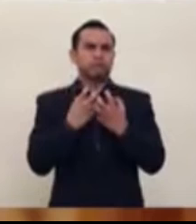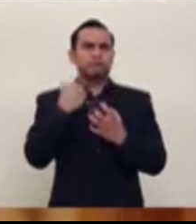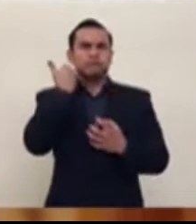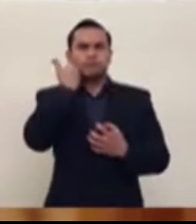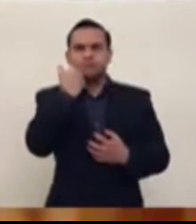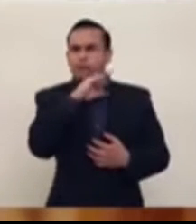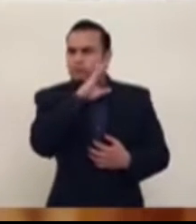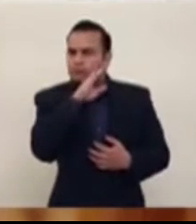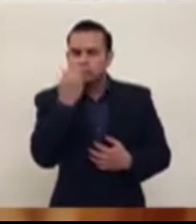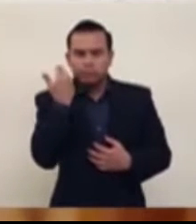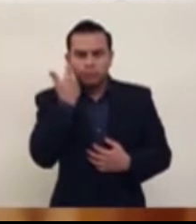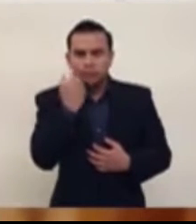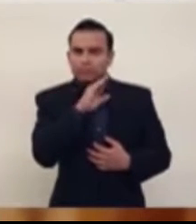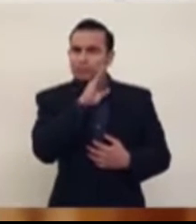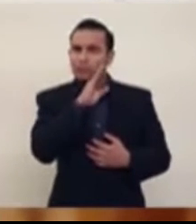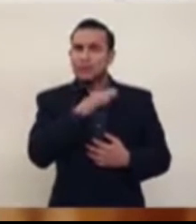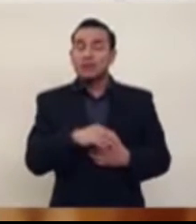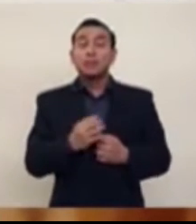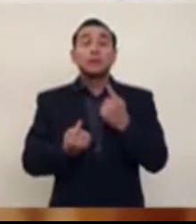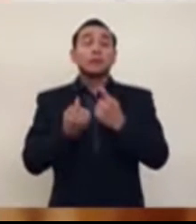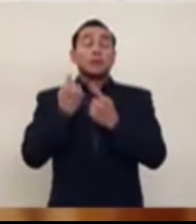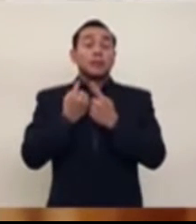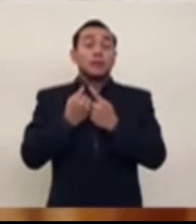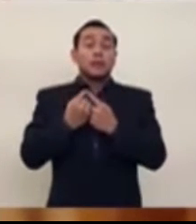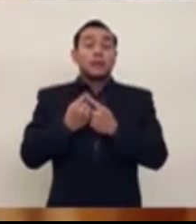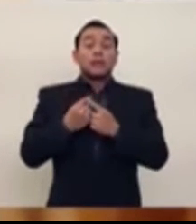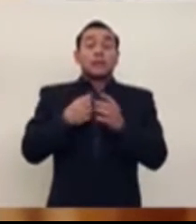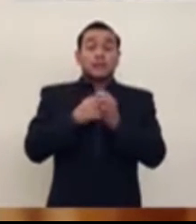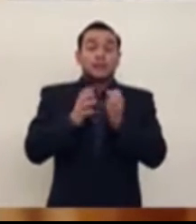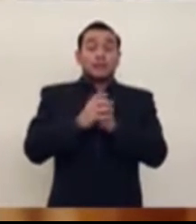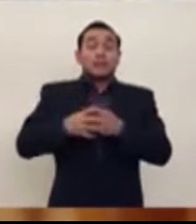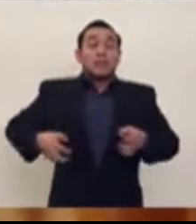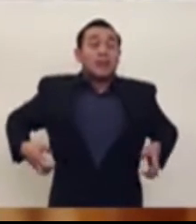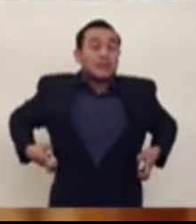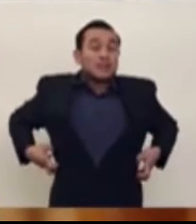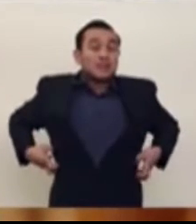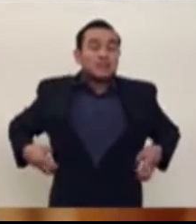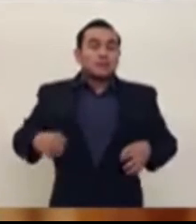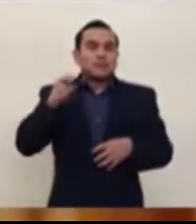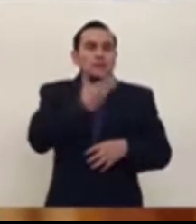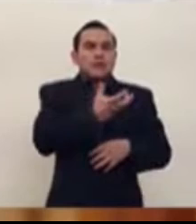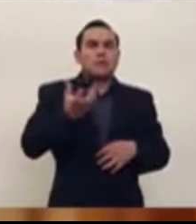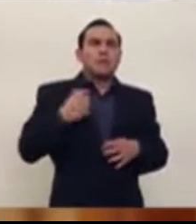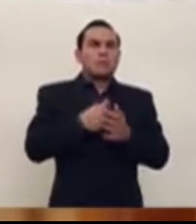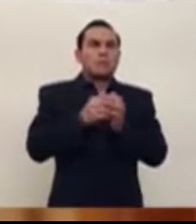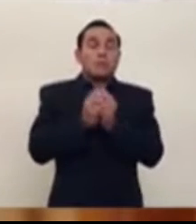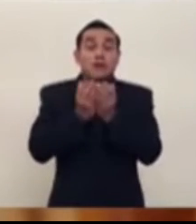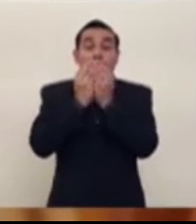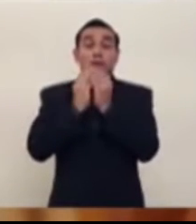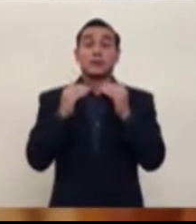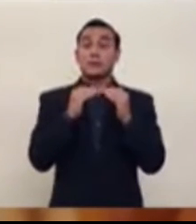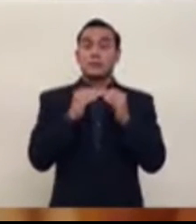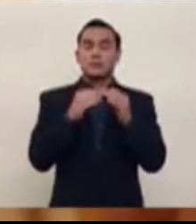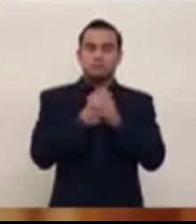con tasas más grandes de insuficiencia renal del mundo, precisamente por la mala purificación del agua y por la presencia de